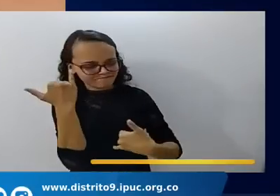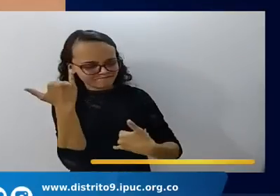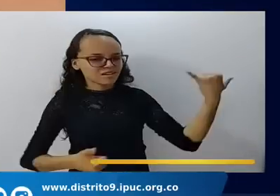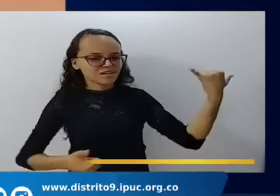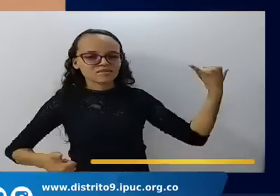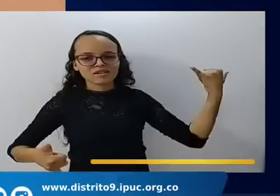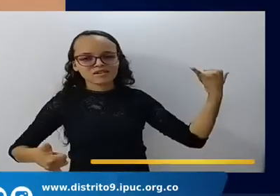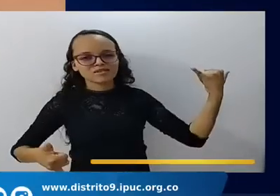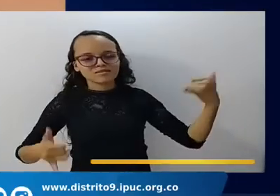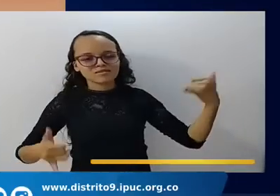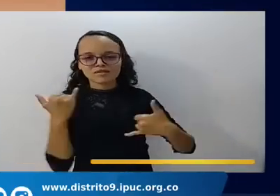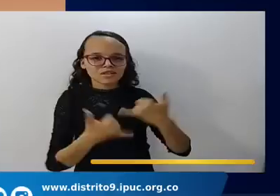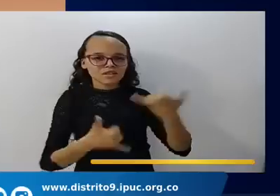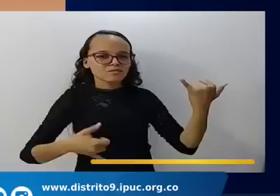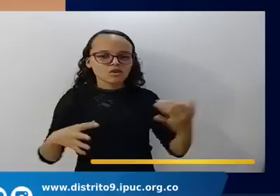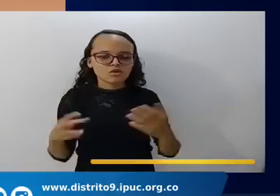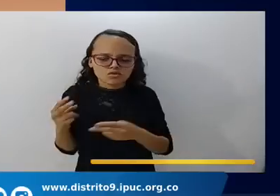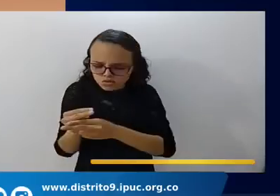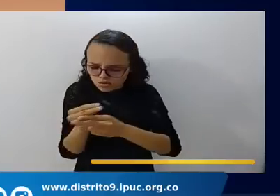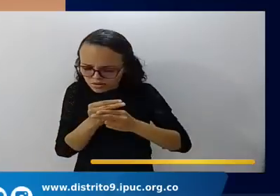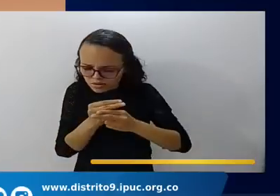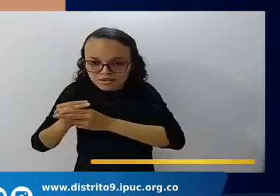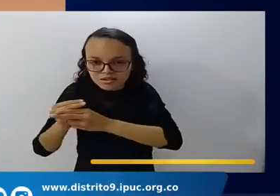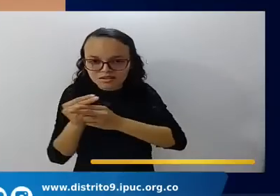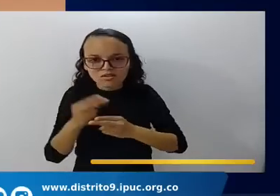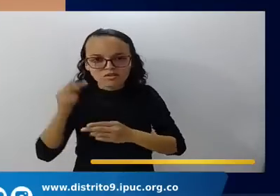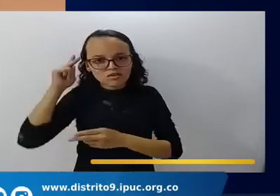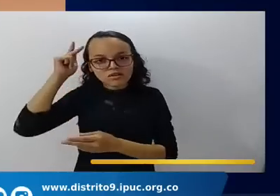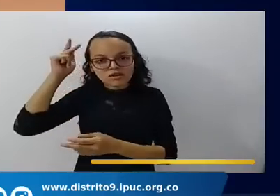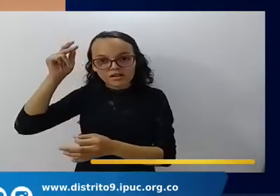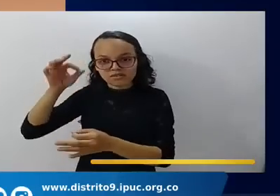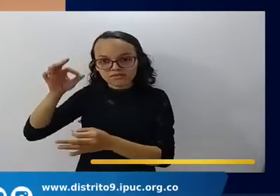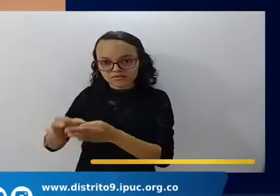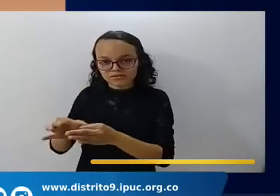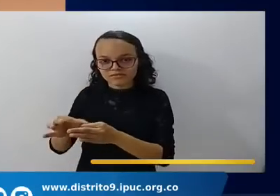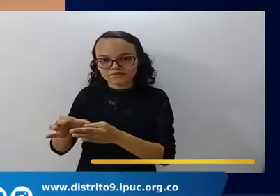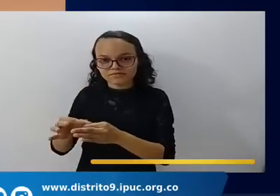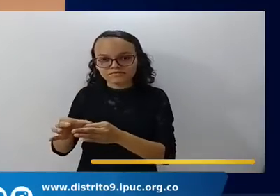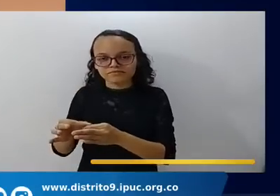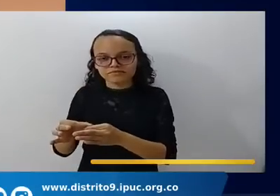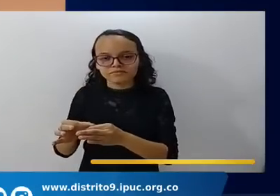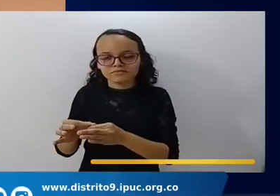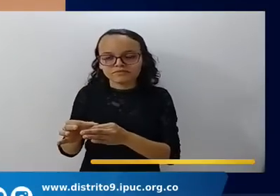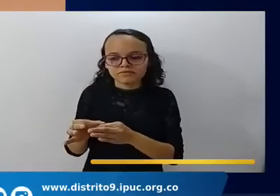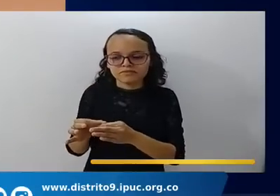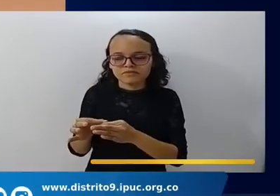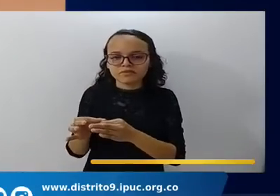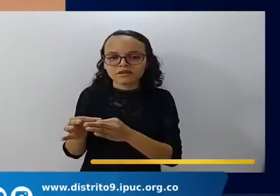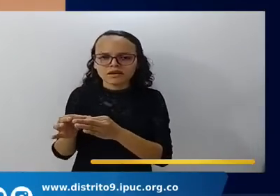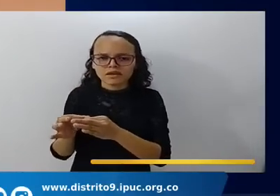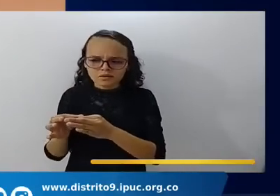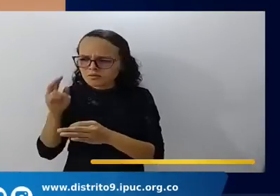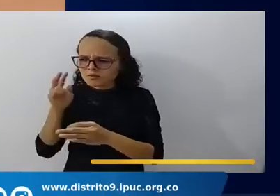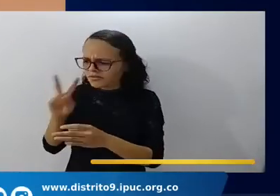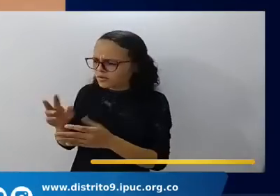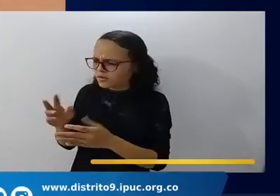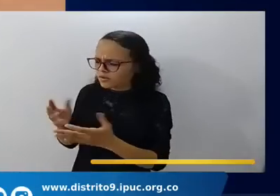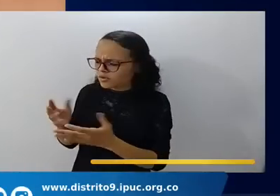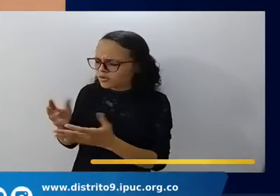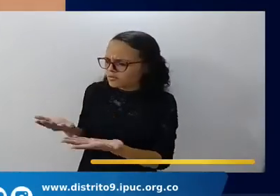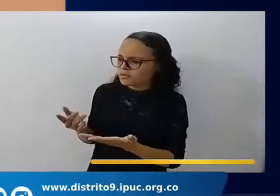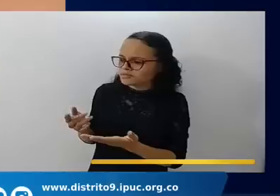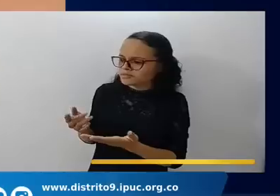carrera. He guardado. He guardado. Y me parece verlo como que él dice,